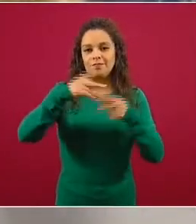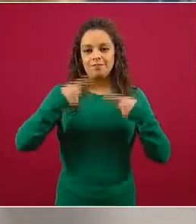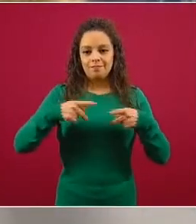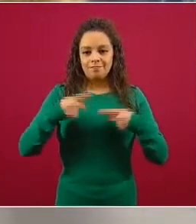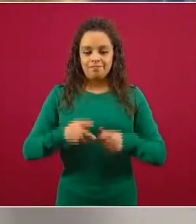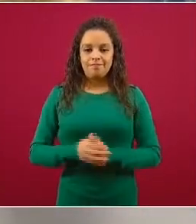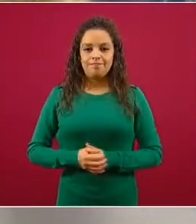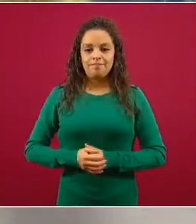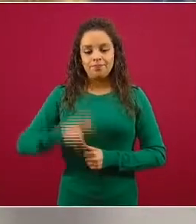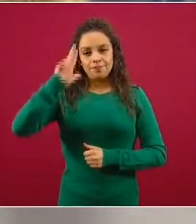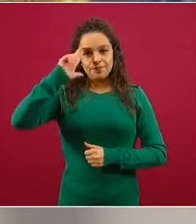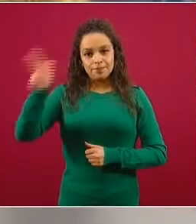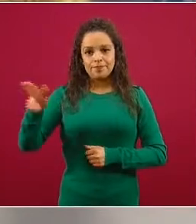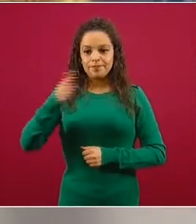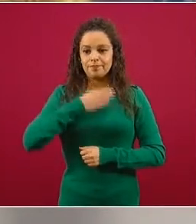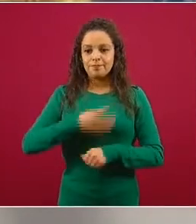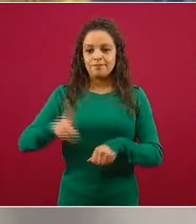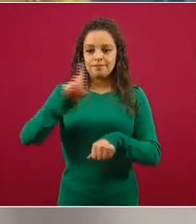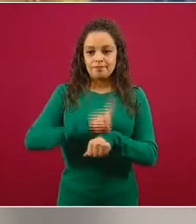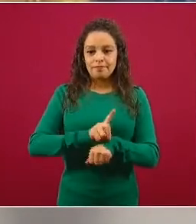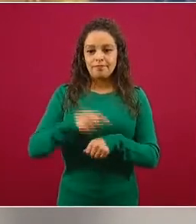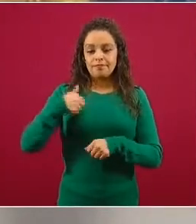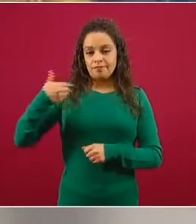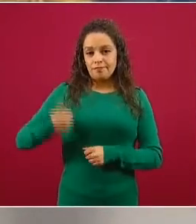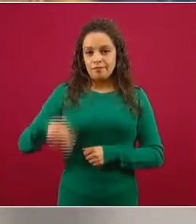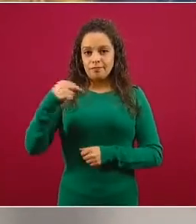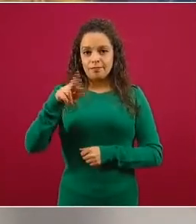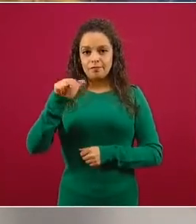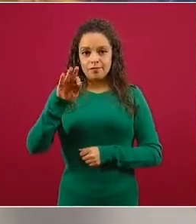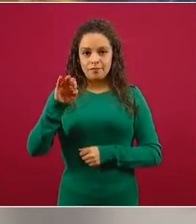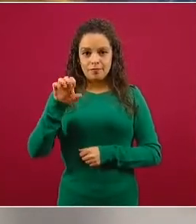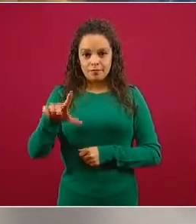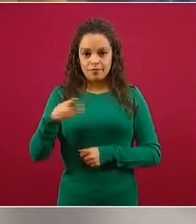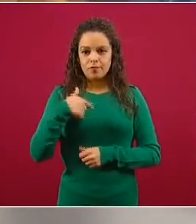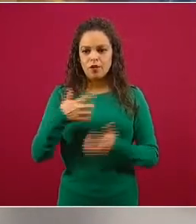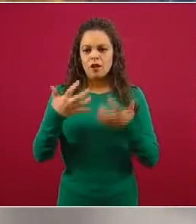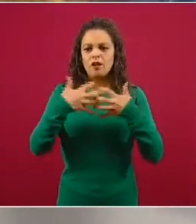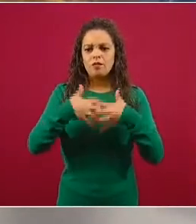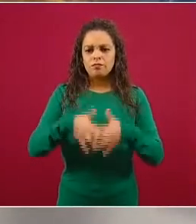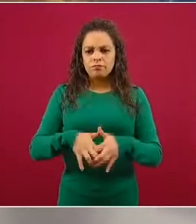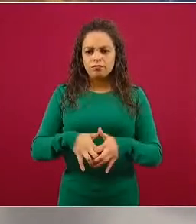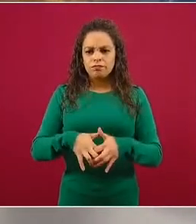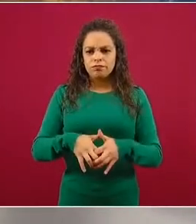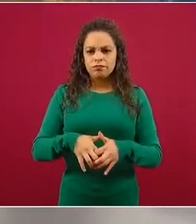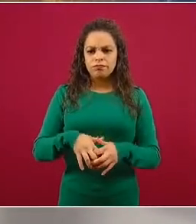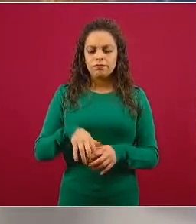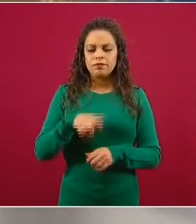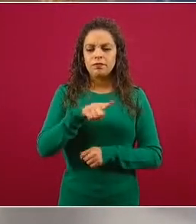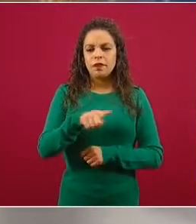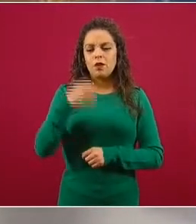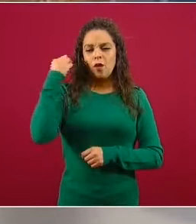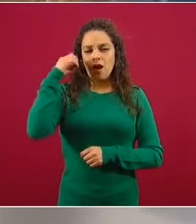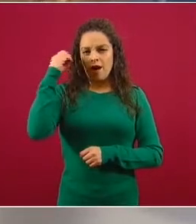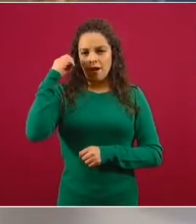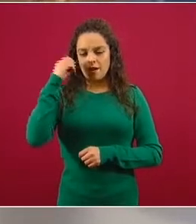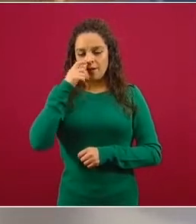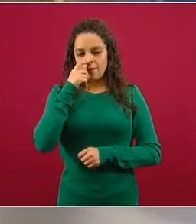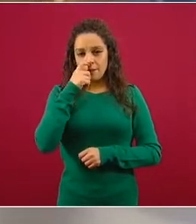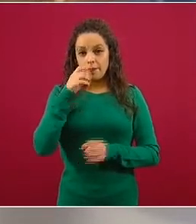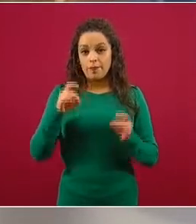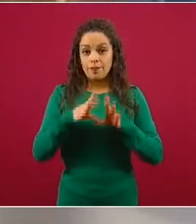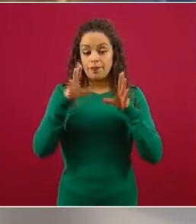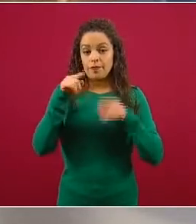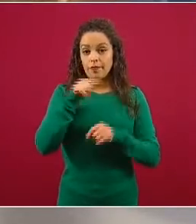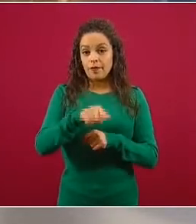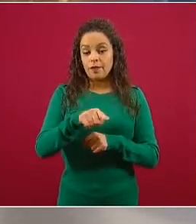días. Mi nombre es Rafael Piazcán. Tengo una empresa que se dedica a la radiología en la ciudad de Oaxaca. Debido a la contingencia, nuestros